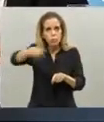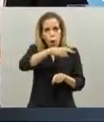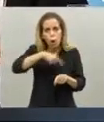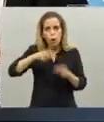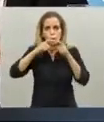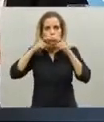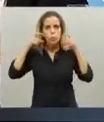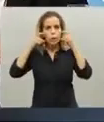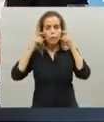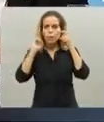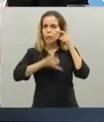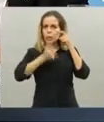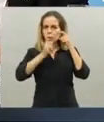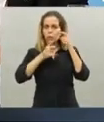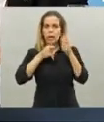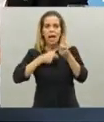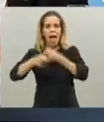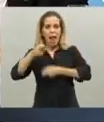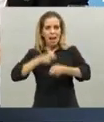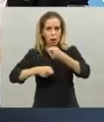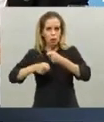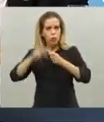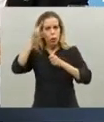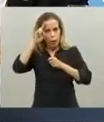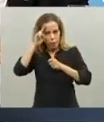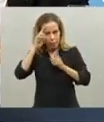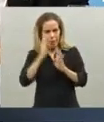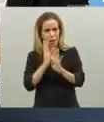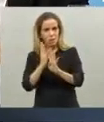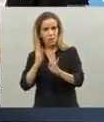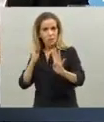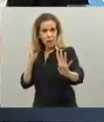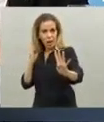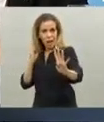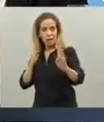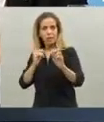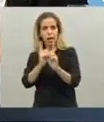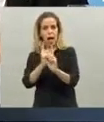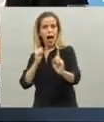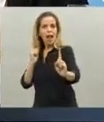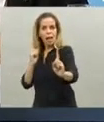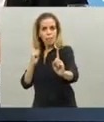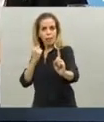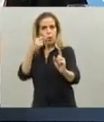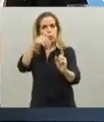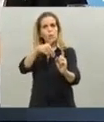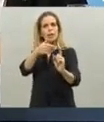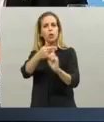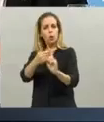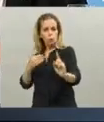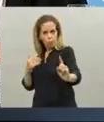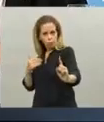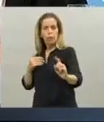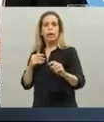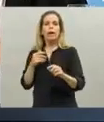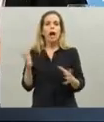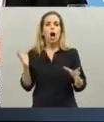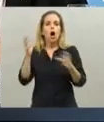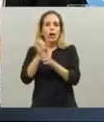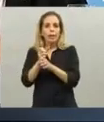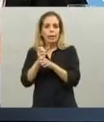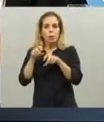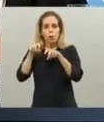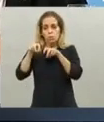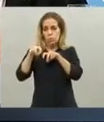los comercios esenciales la distancia de un metro y medio o dos en las colas, en el transporte público se viajan los que viajan sentados. La verdad que en eso